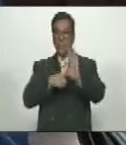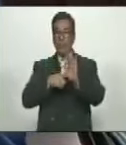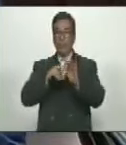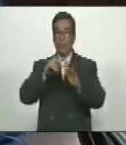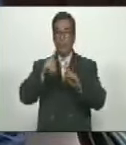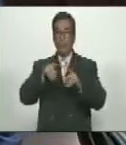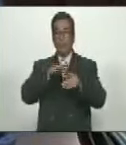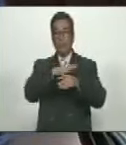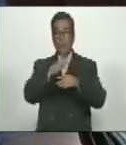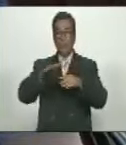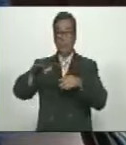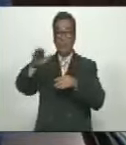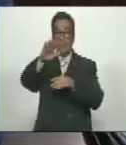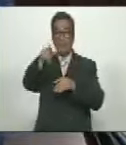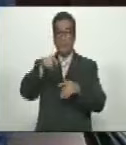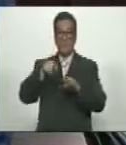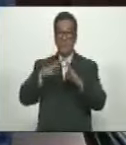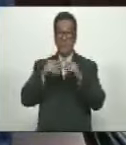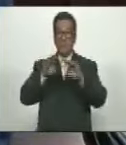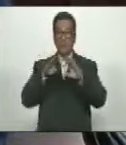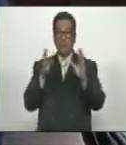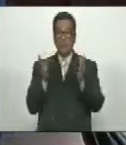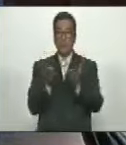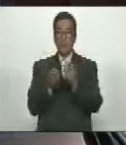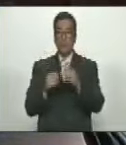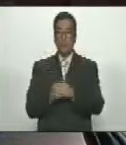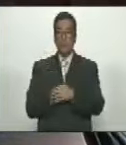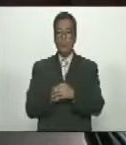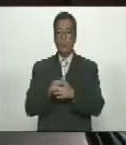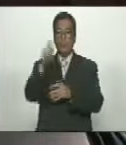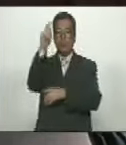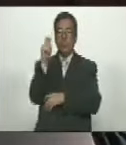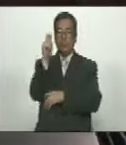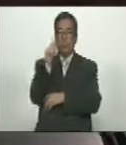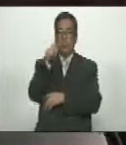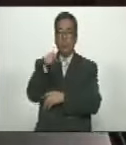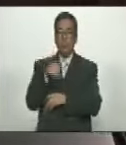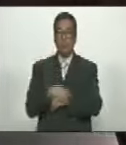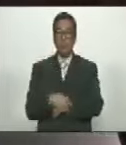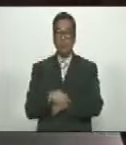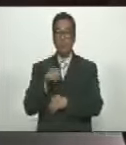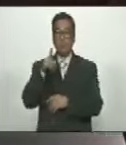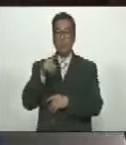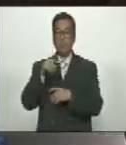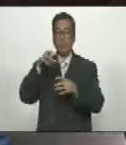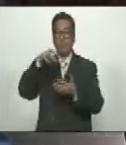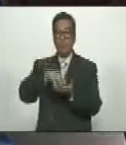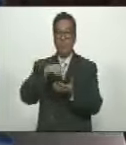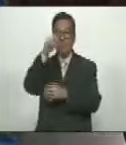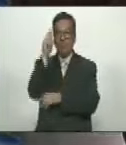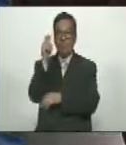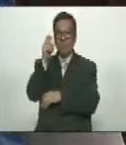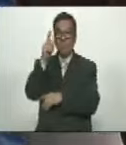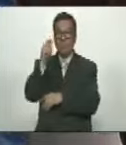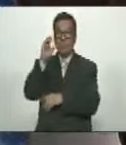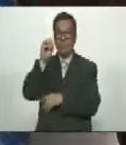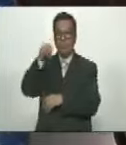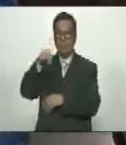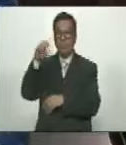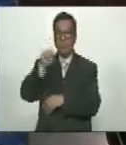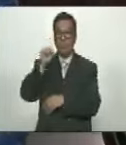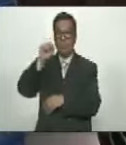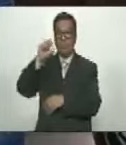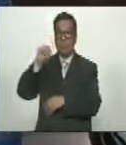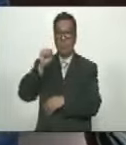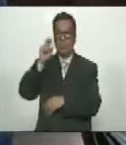pesebres Y de la creación de pesebres en el mundo Y un diputado De este parlamento El diputado Dori Hernández del PSUBE